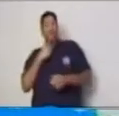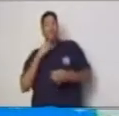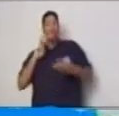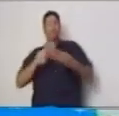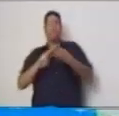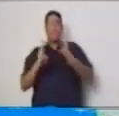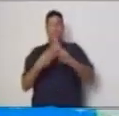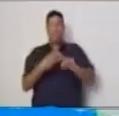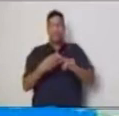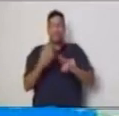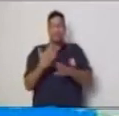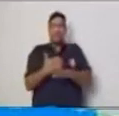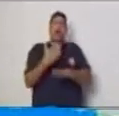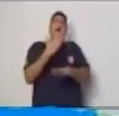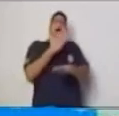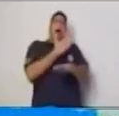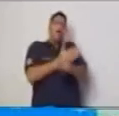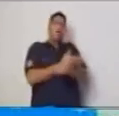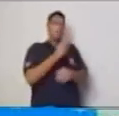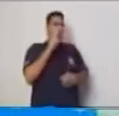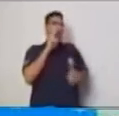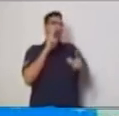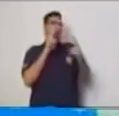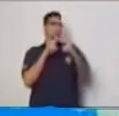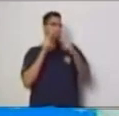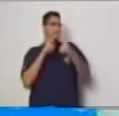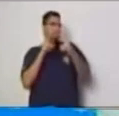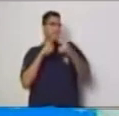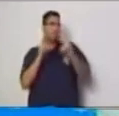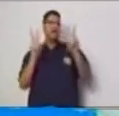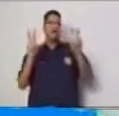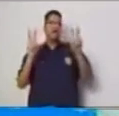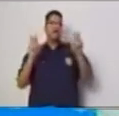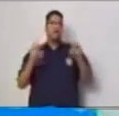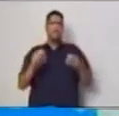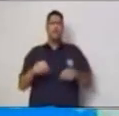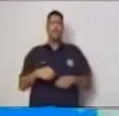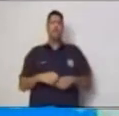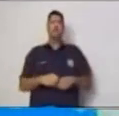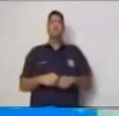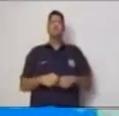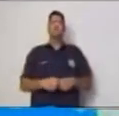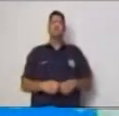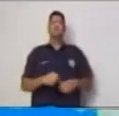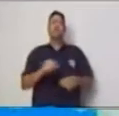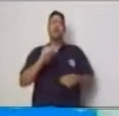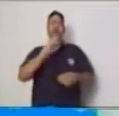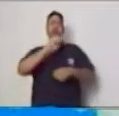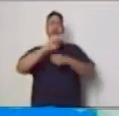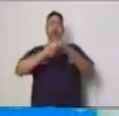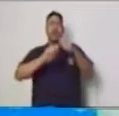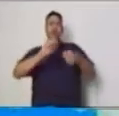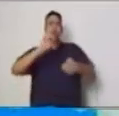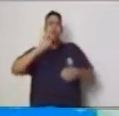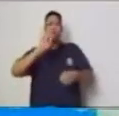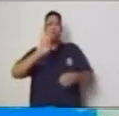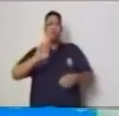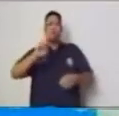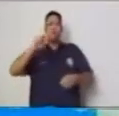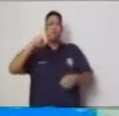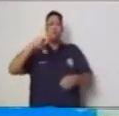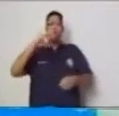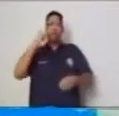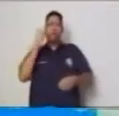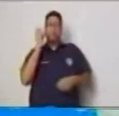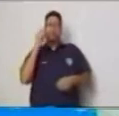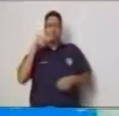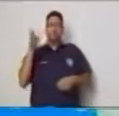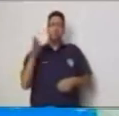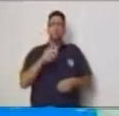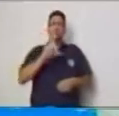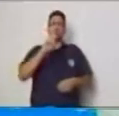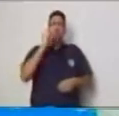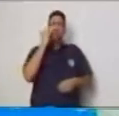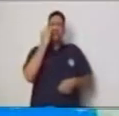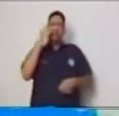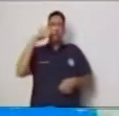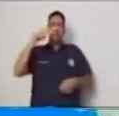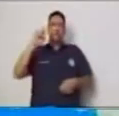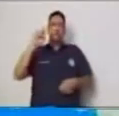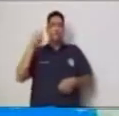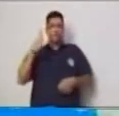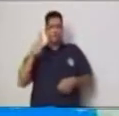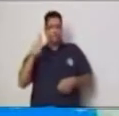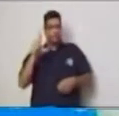conocieron el tema de la función lineal. Aprendieron a conocer los cuatro cuadrantes que forman el plano